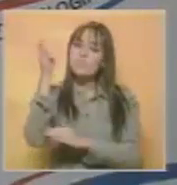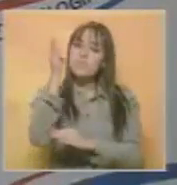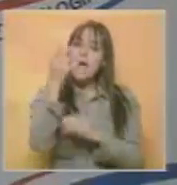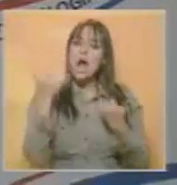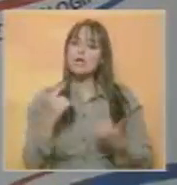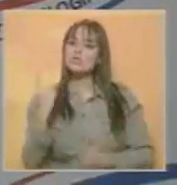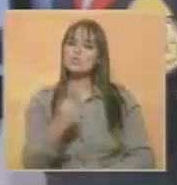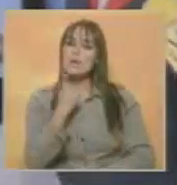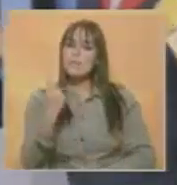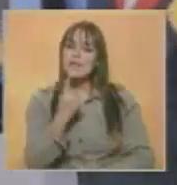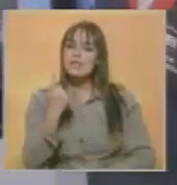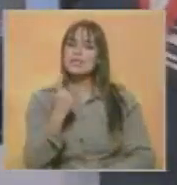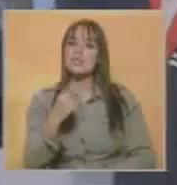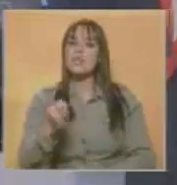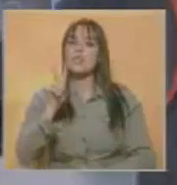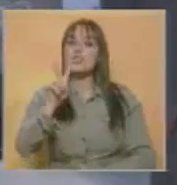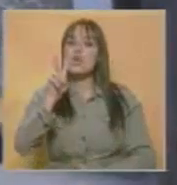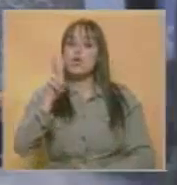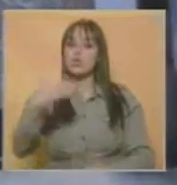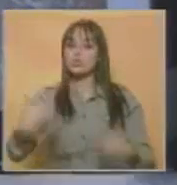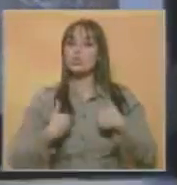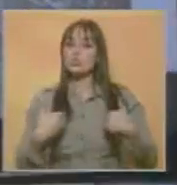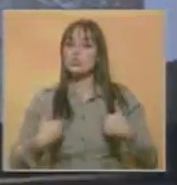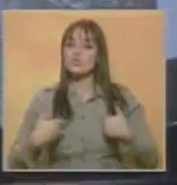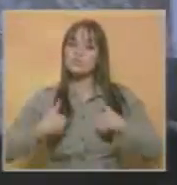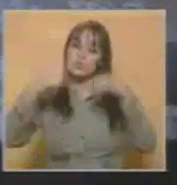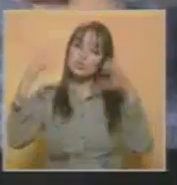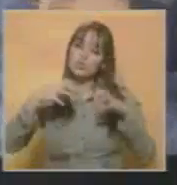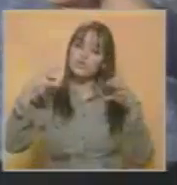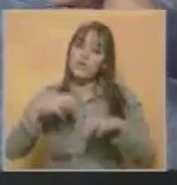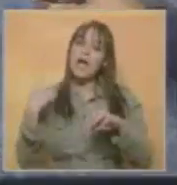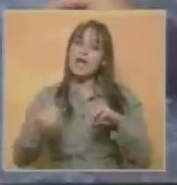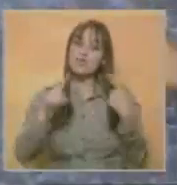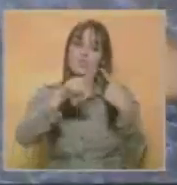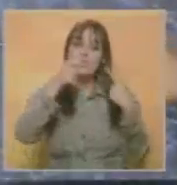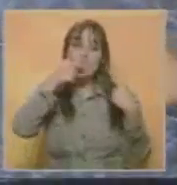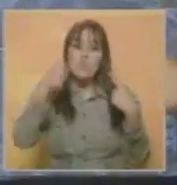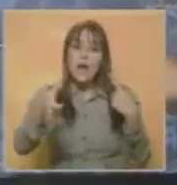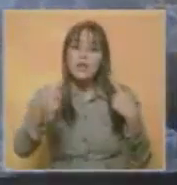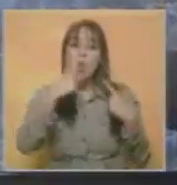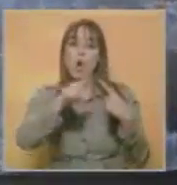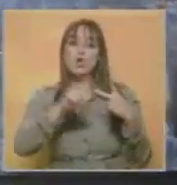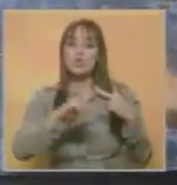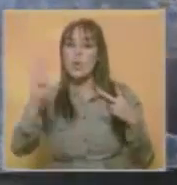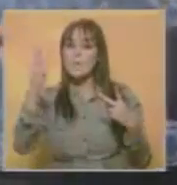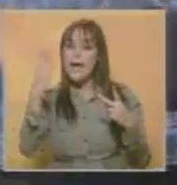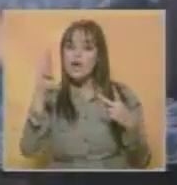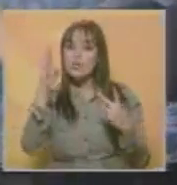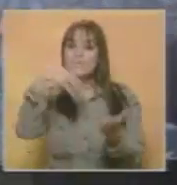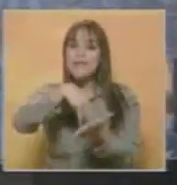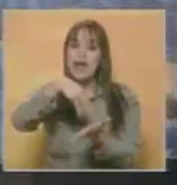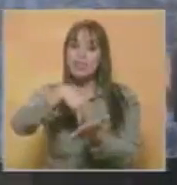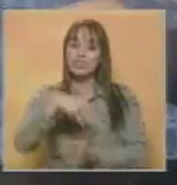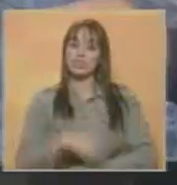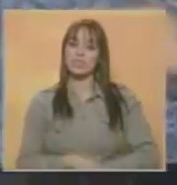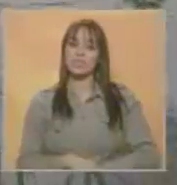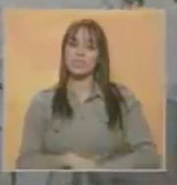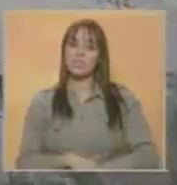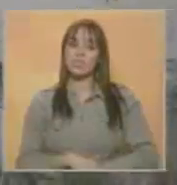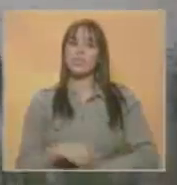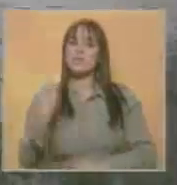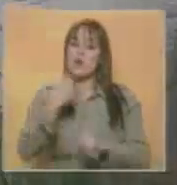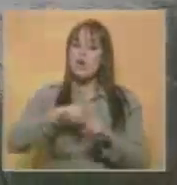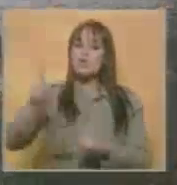ahora solo se han registrado dos afectaciones tras las lluvias. Una en Huarico y otra en Baruta en el estado Miranda. Por su parte el